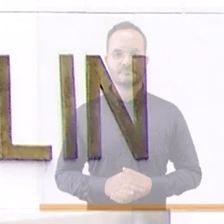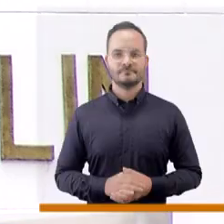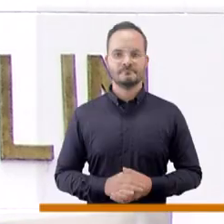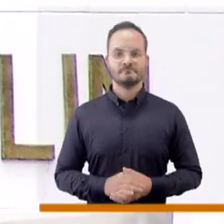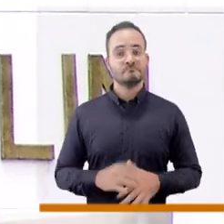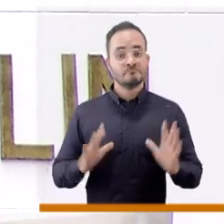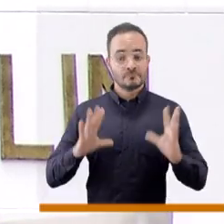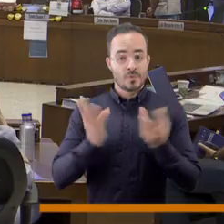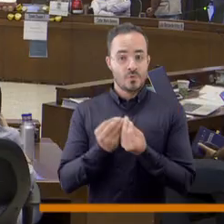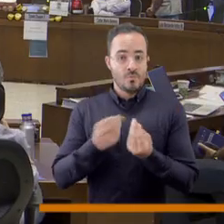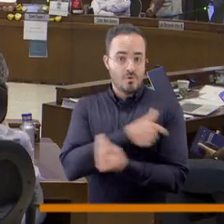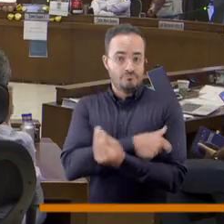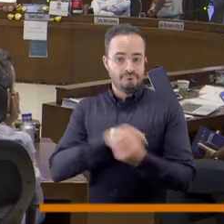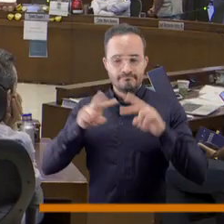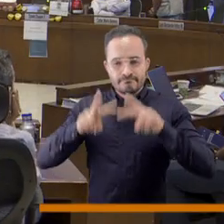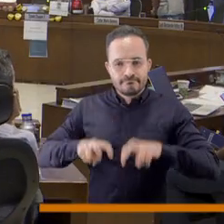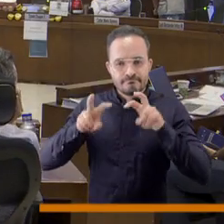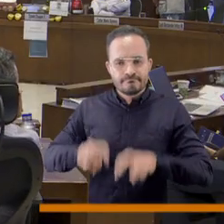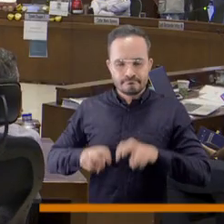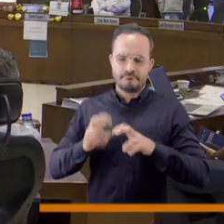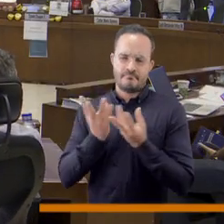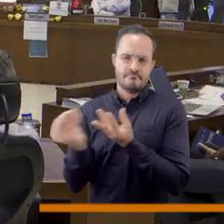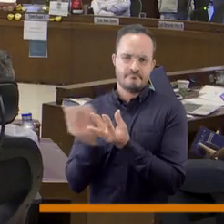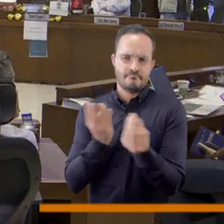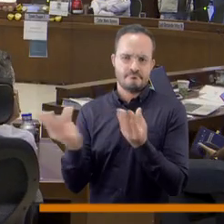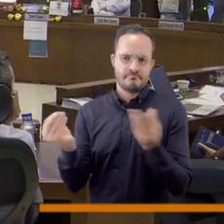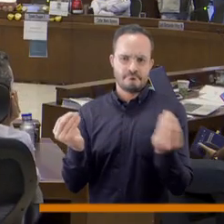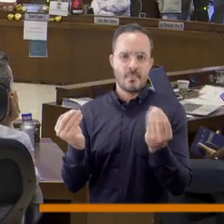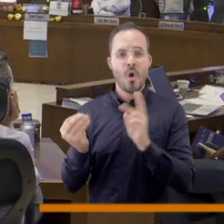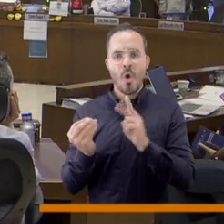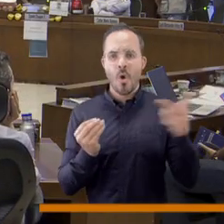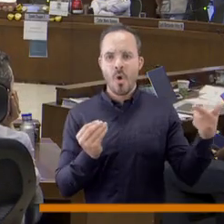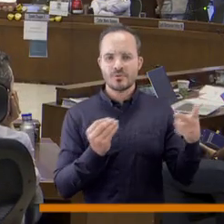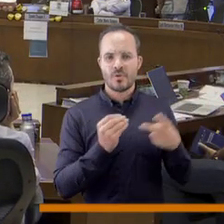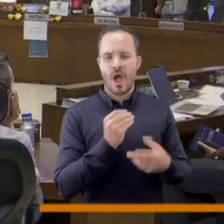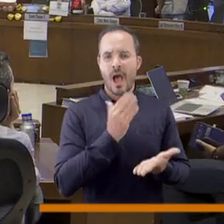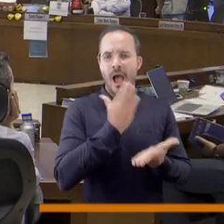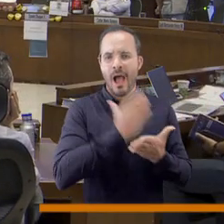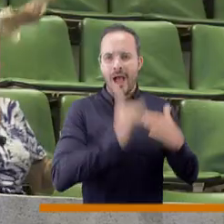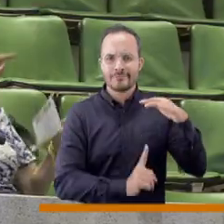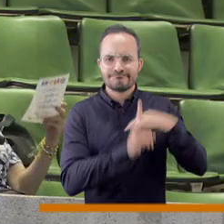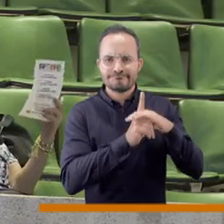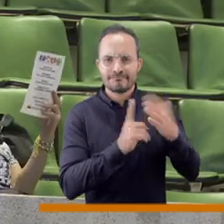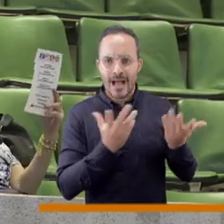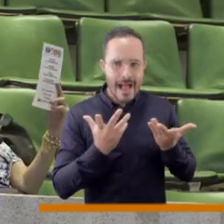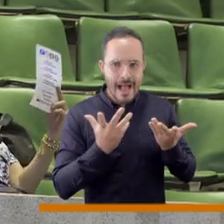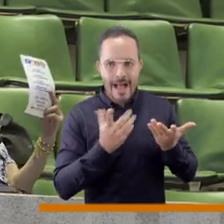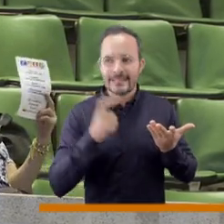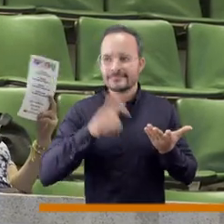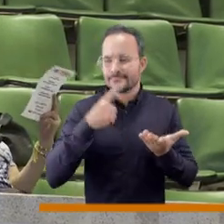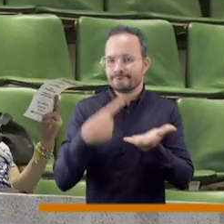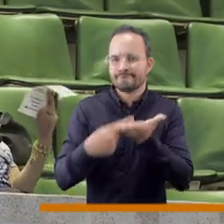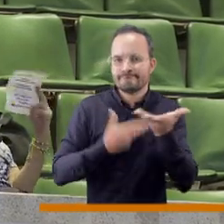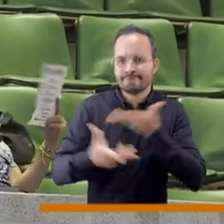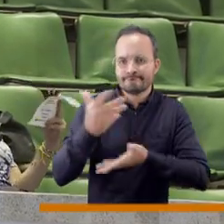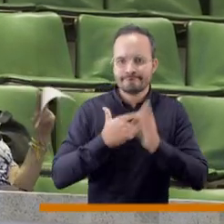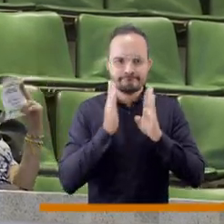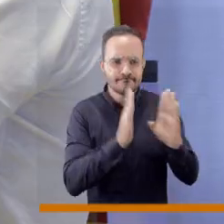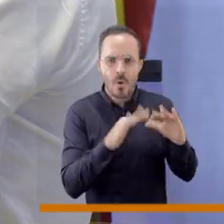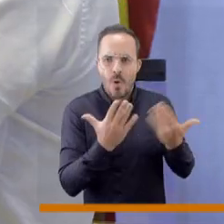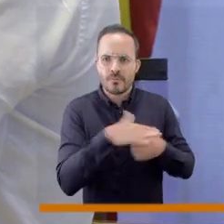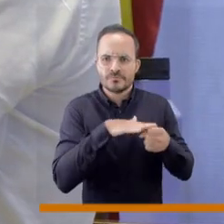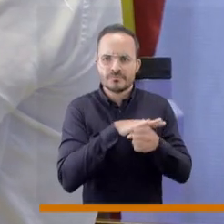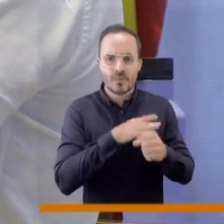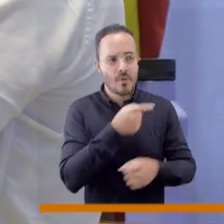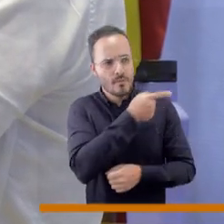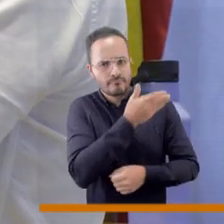A diferencia de las comisiones accidentales, que están enfocadas en problemas muy localizados de las comunidades que requieren la intervención